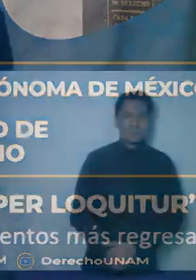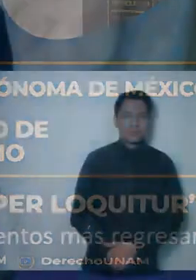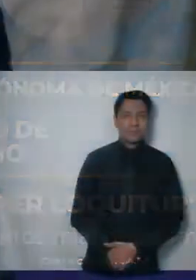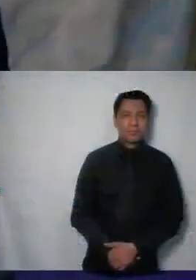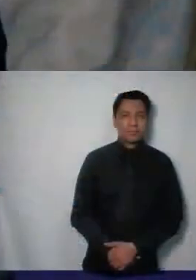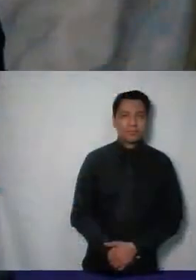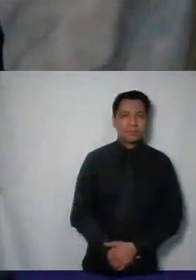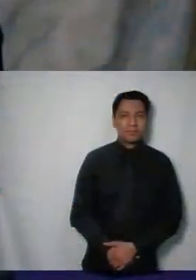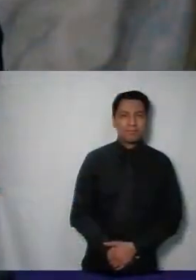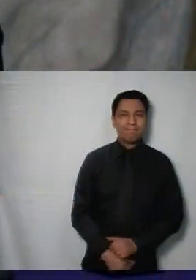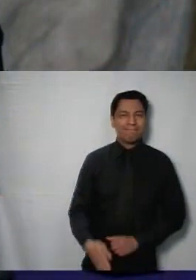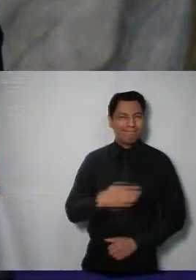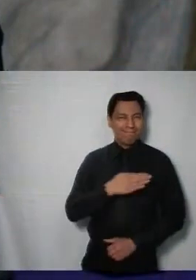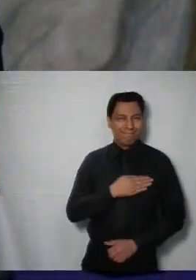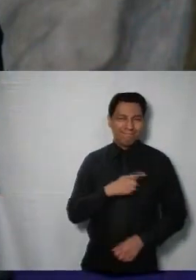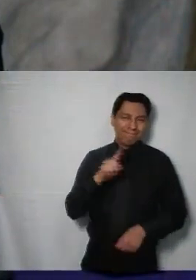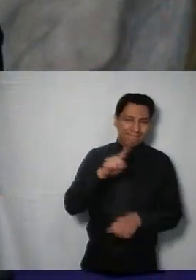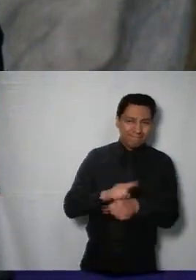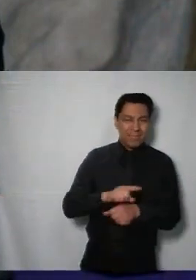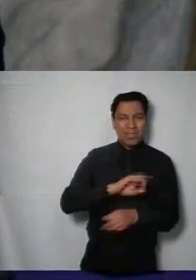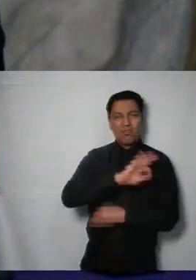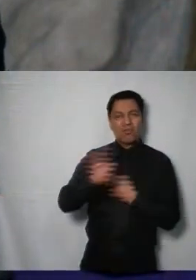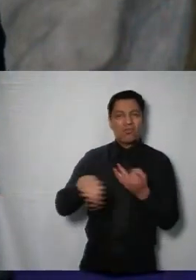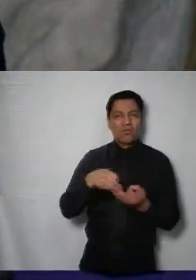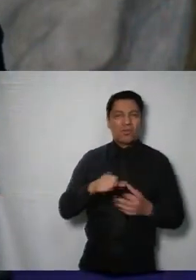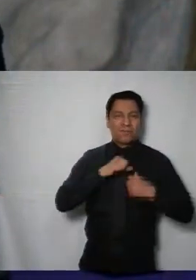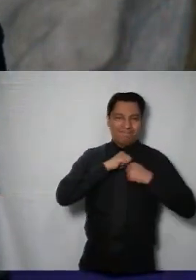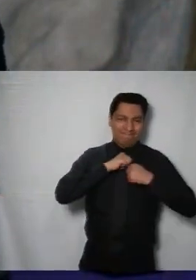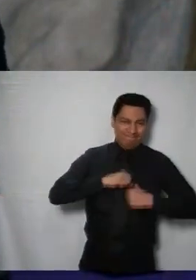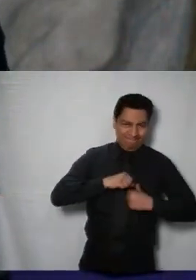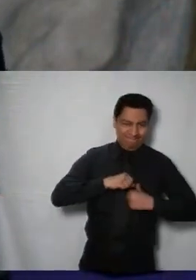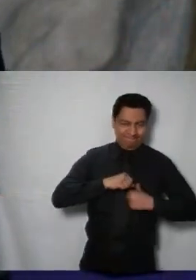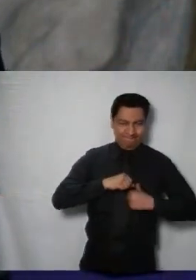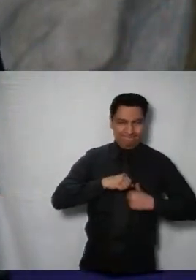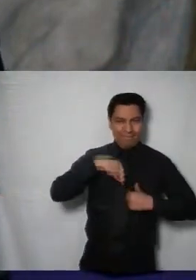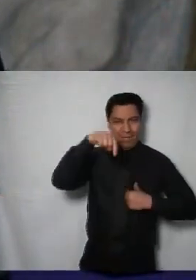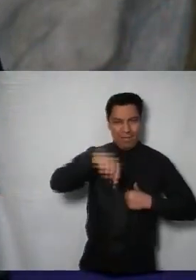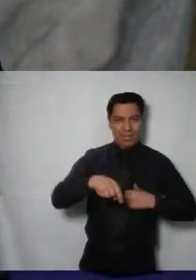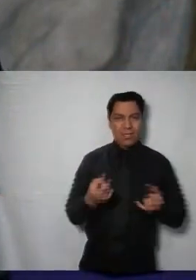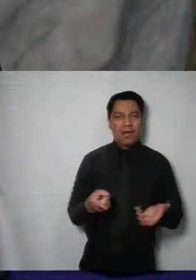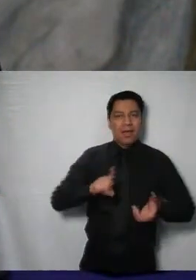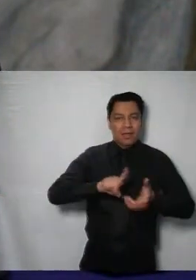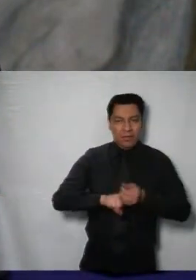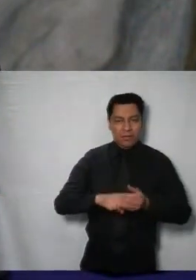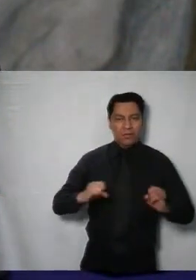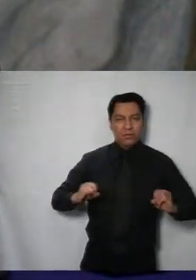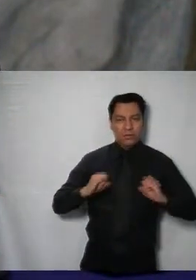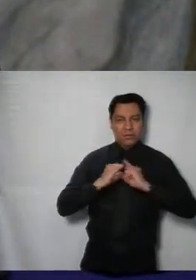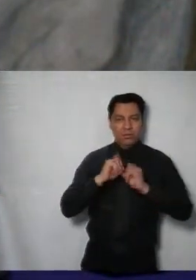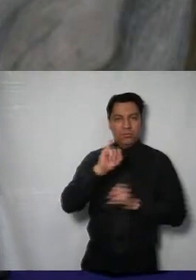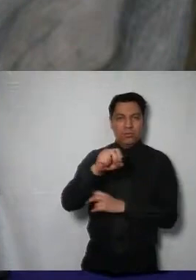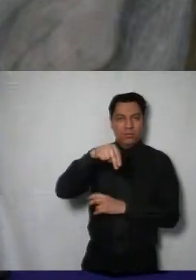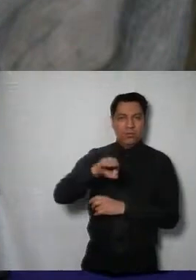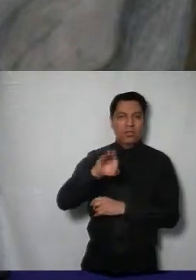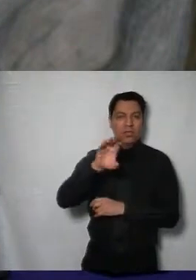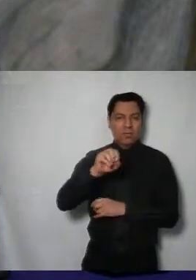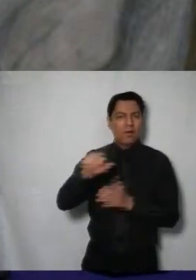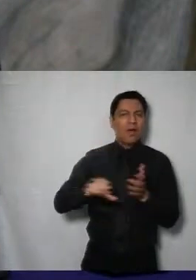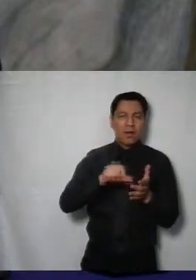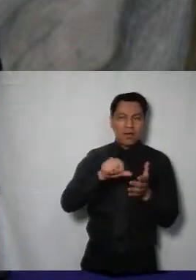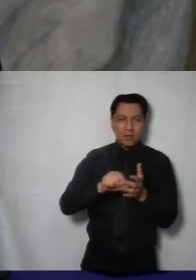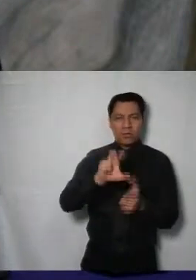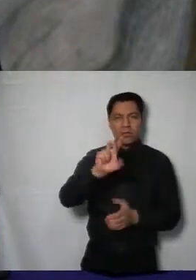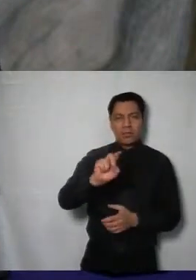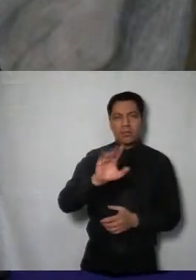Muy buenos días a todas y todos, comisionadas y comisionado del Pleno de este Instituto, de conformidad con lo establecido en los artículos 64 y